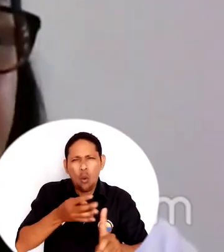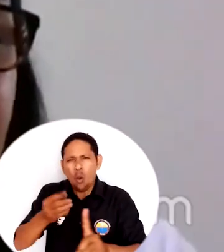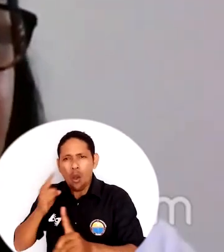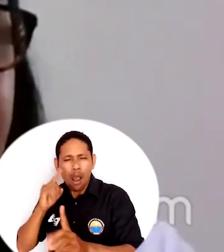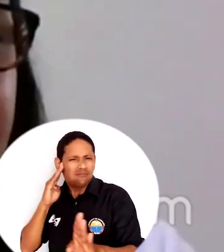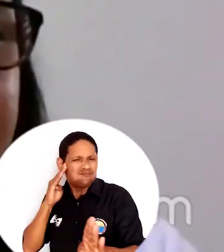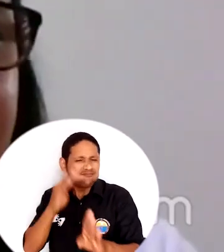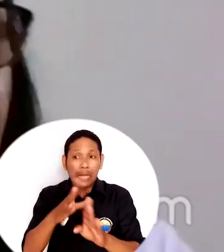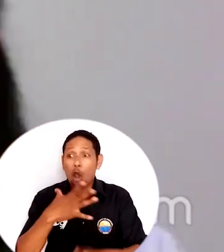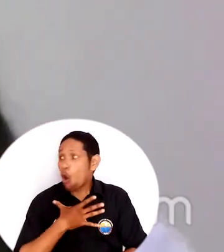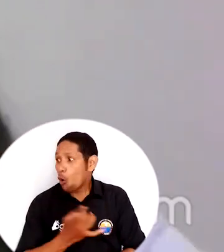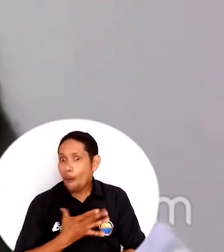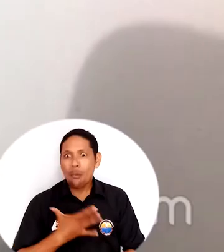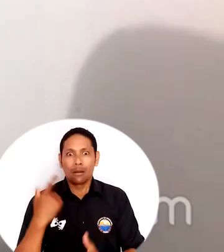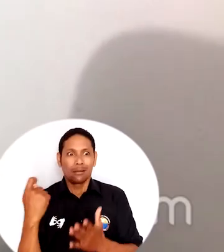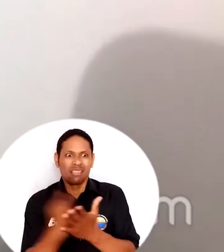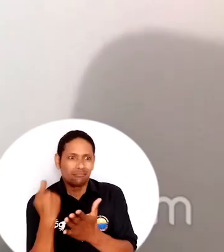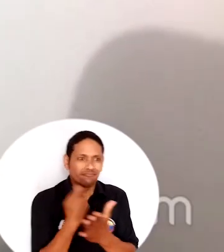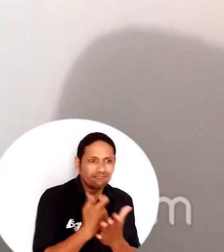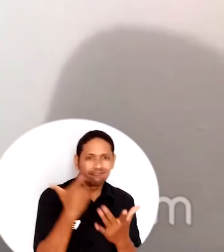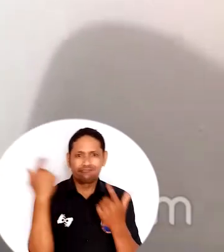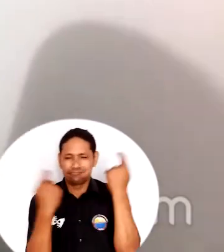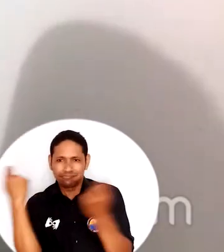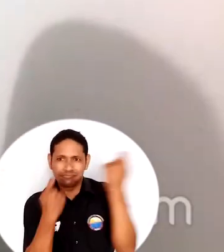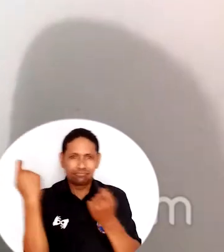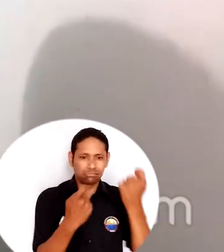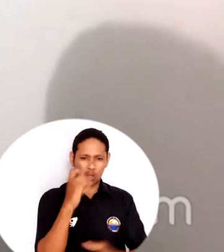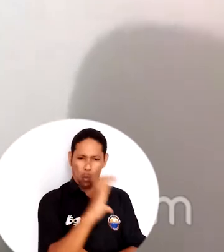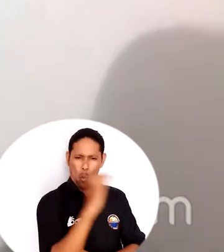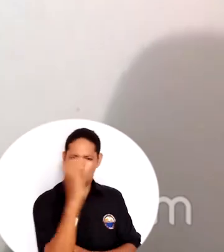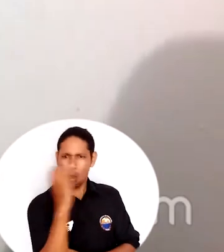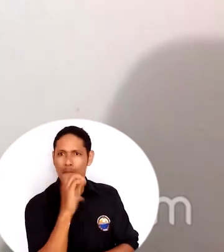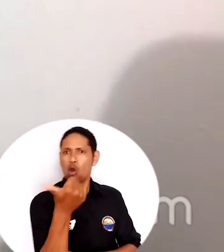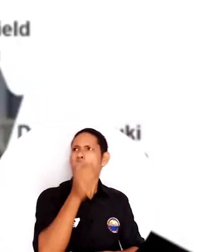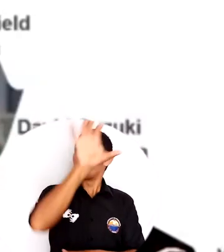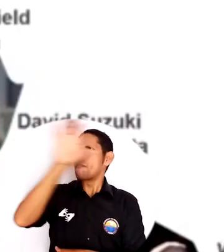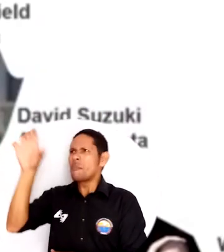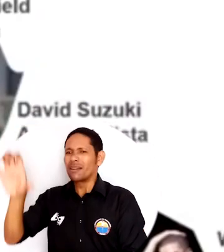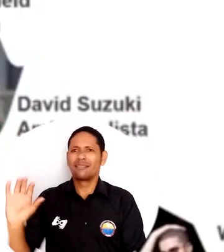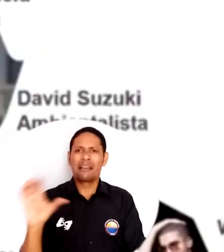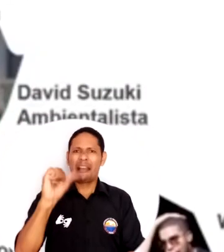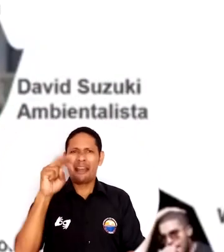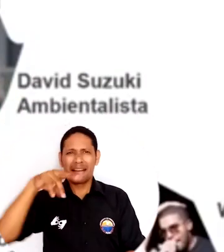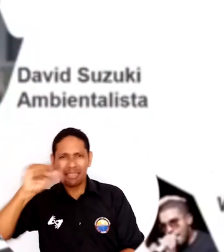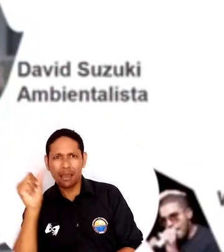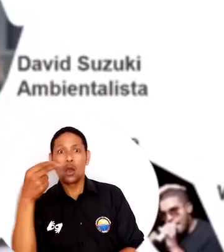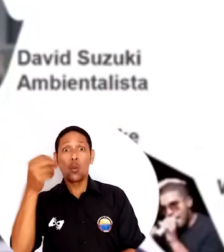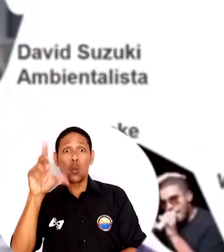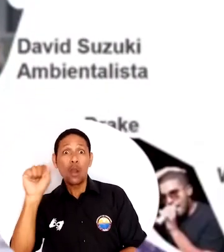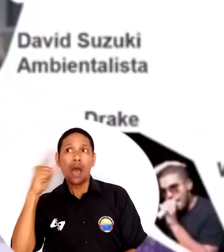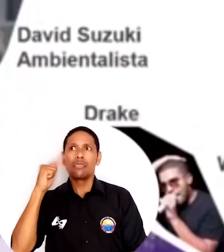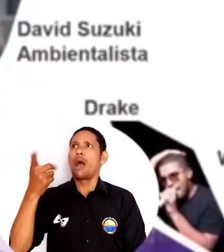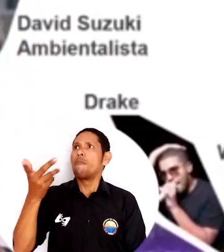una serie de conferencias que giraron en torno a las oportunidades de negocios entre Colombia y países como Canadá y Holanda, los retos y